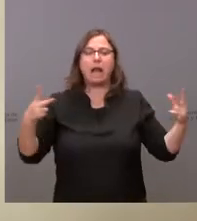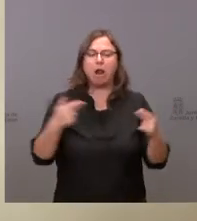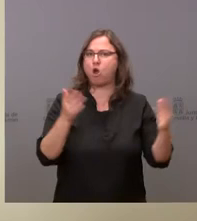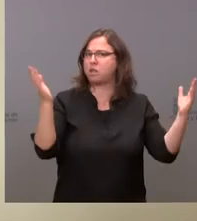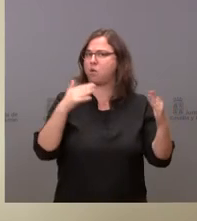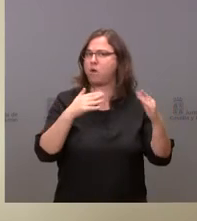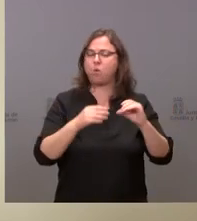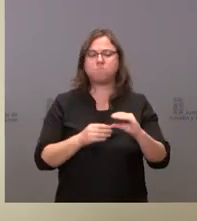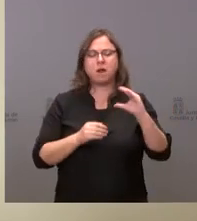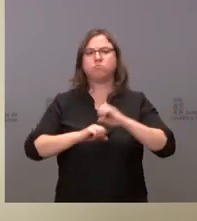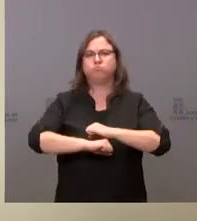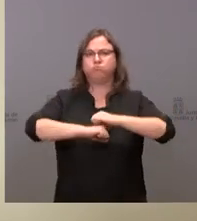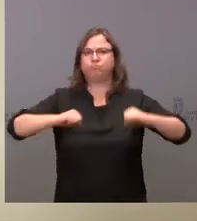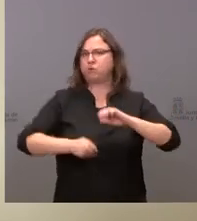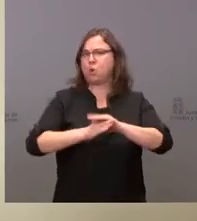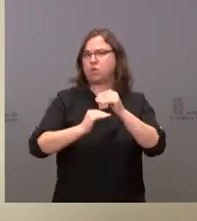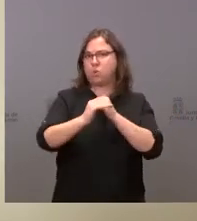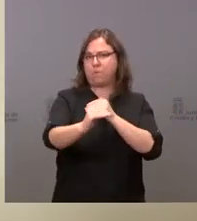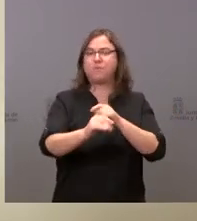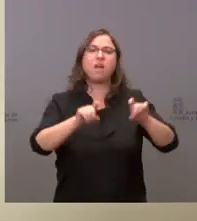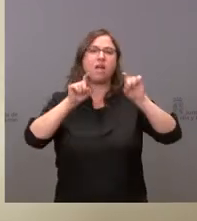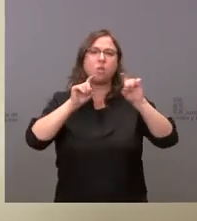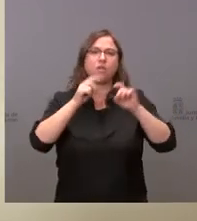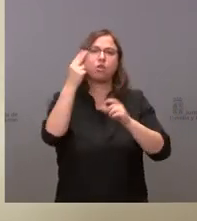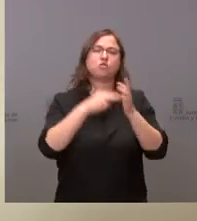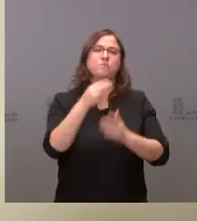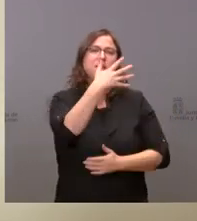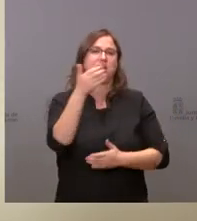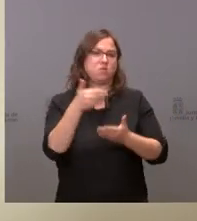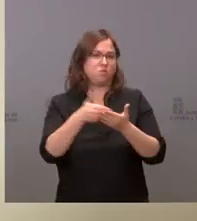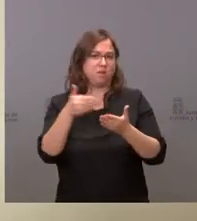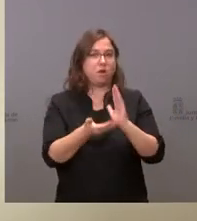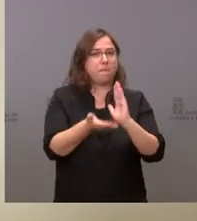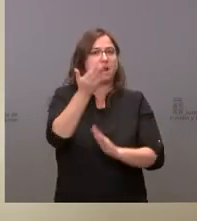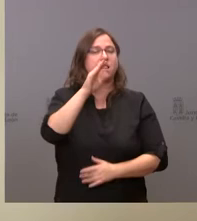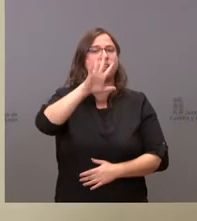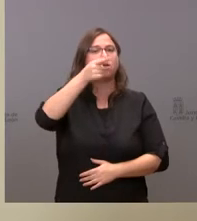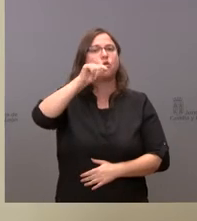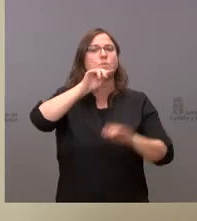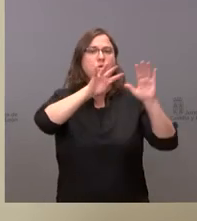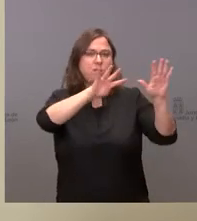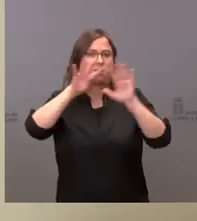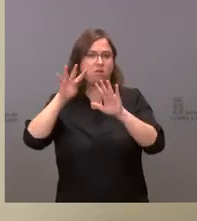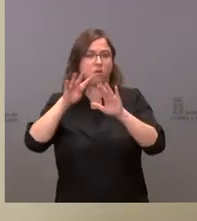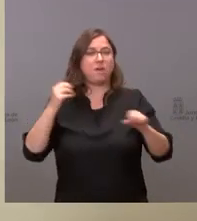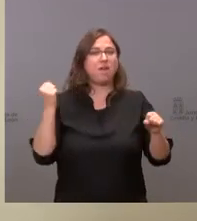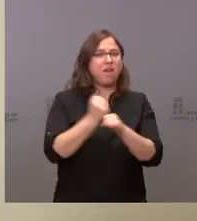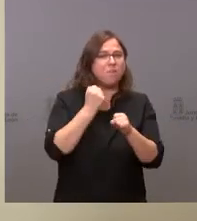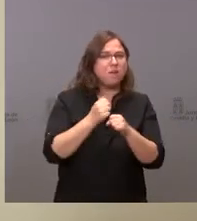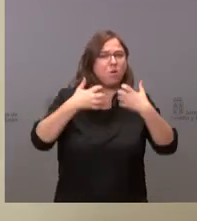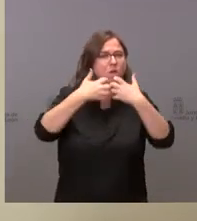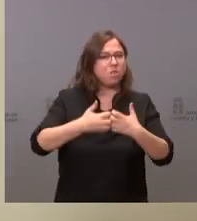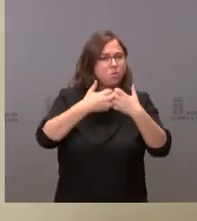consolidación y un avance. Educación, 2.500 millones, crece el 5,99%, Empleo e Industria,